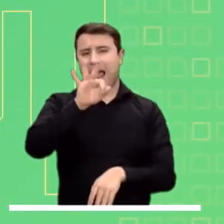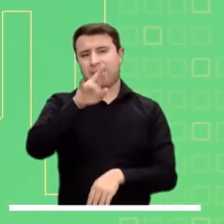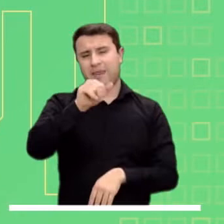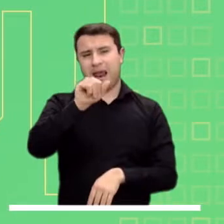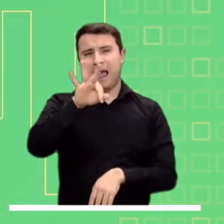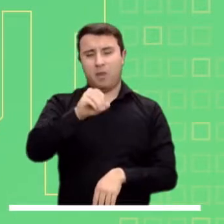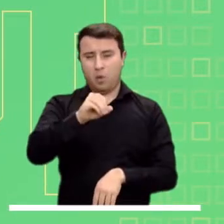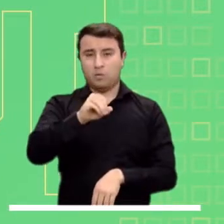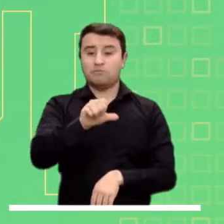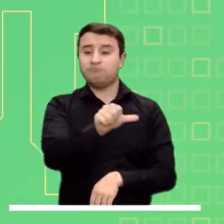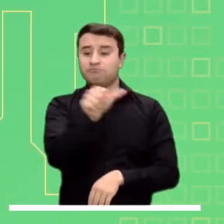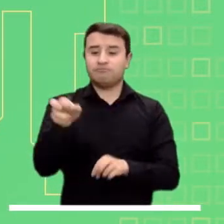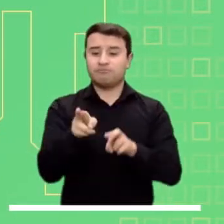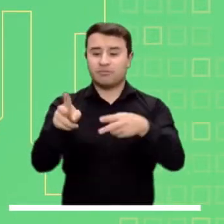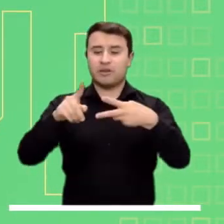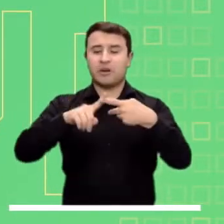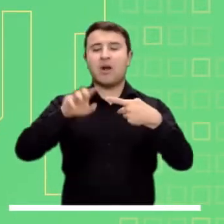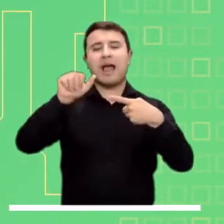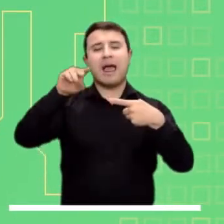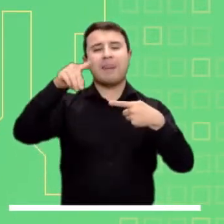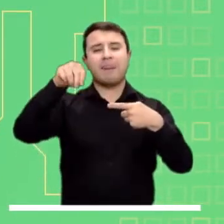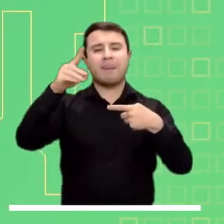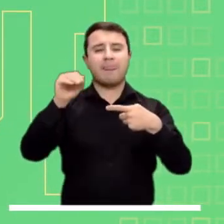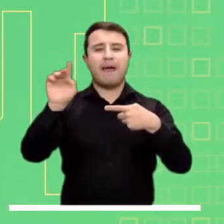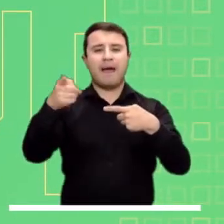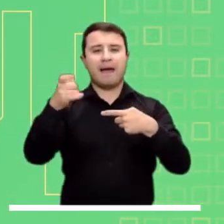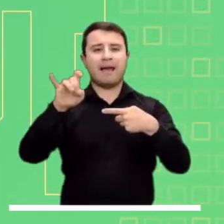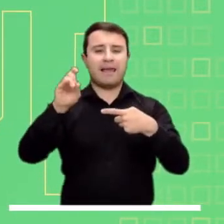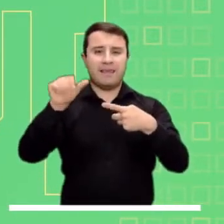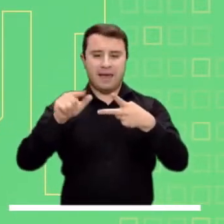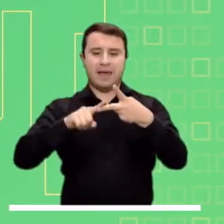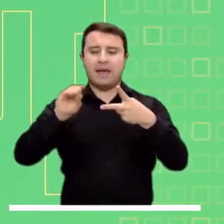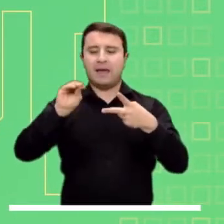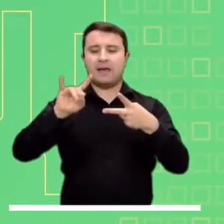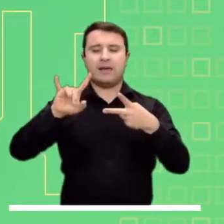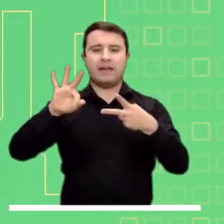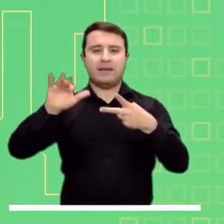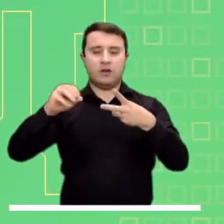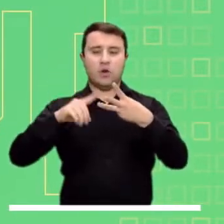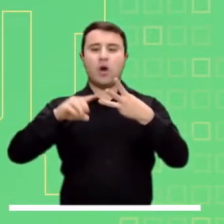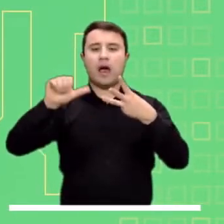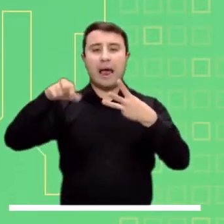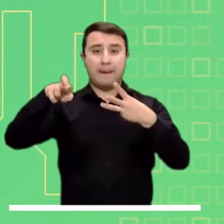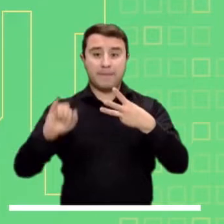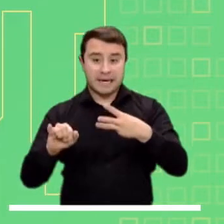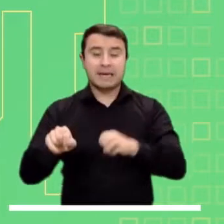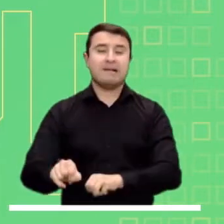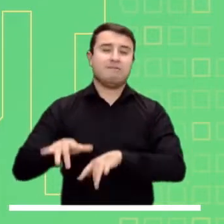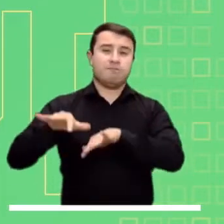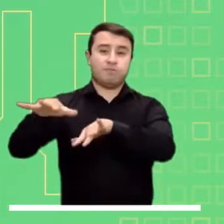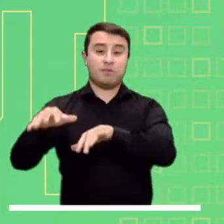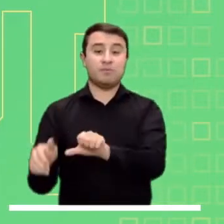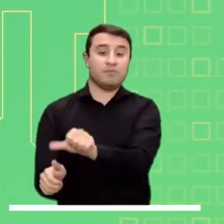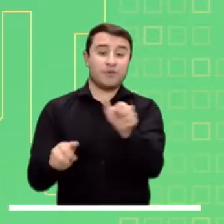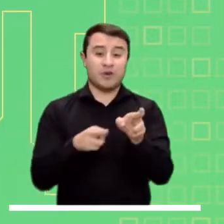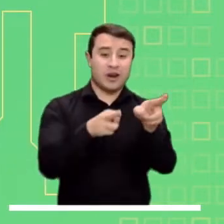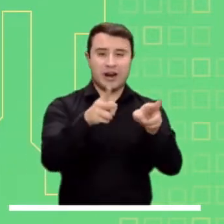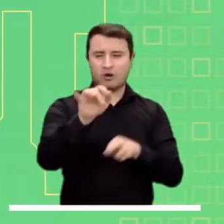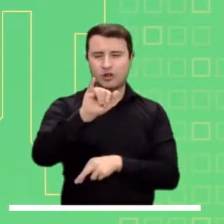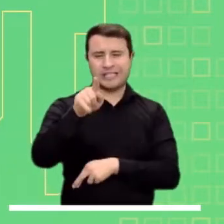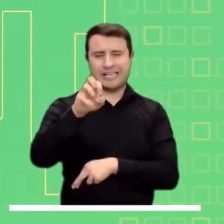Alerta naranja por probabilidad de crecientes en el Alto Atrato, igualmente en las cuencas de los ríos Andágueda, Quito y Cabí.